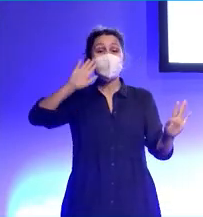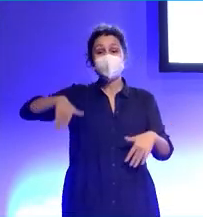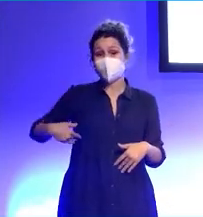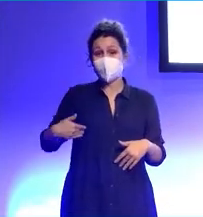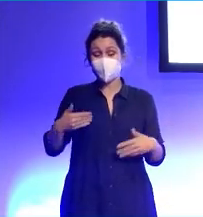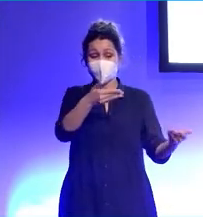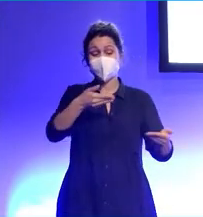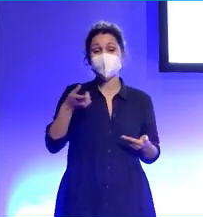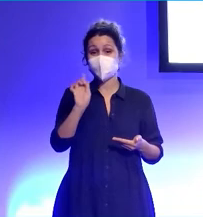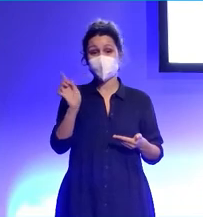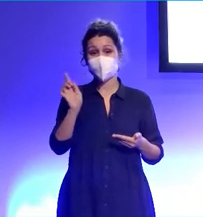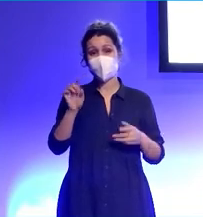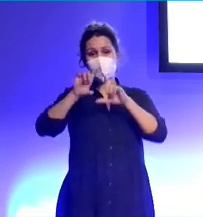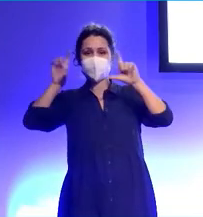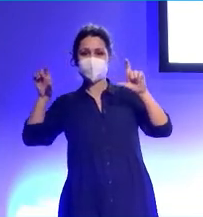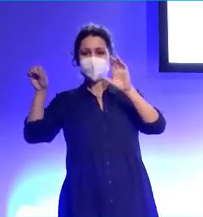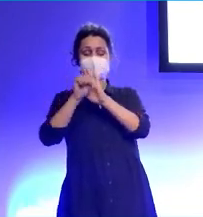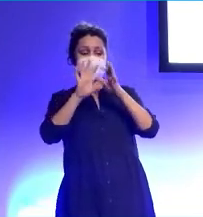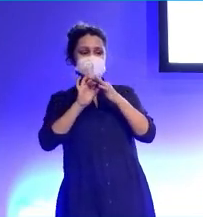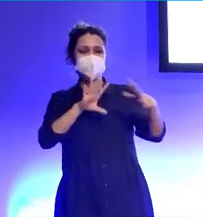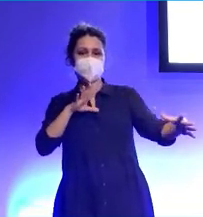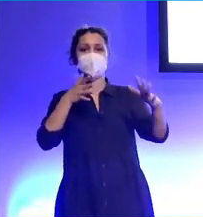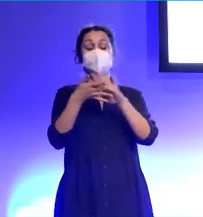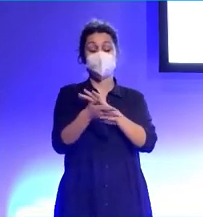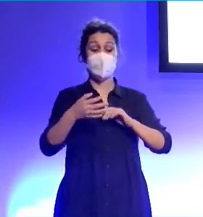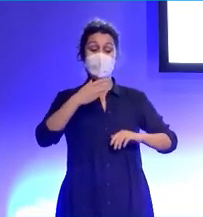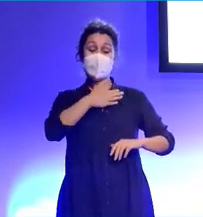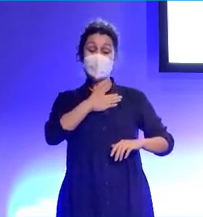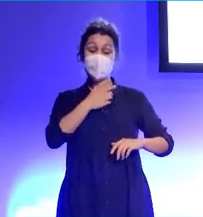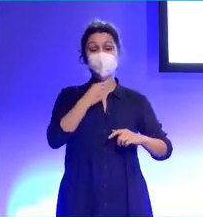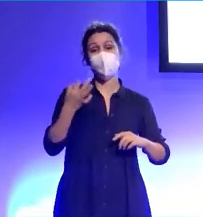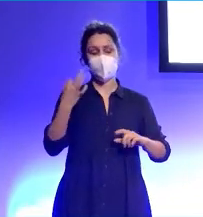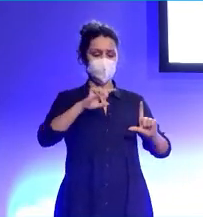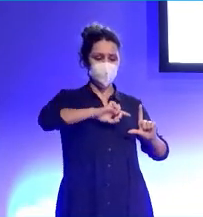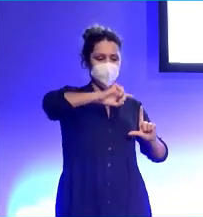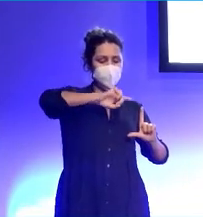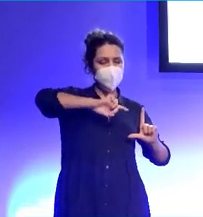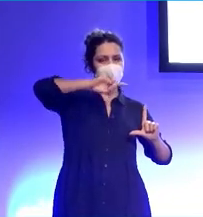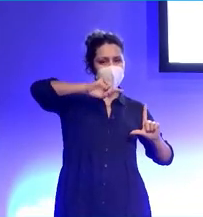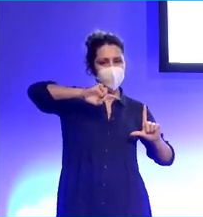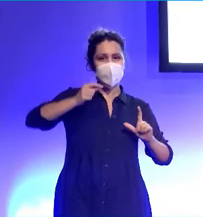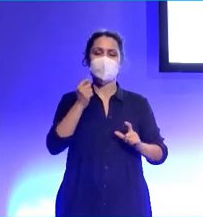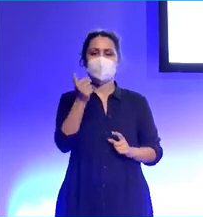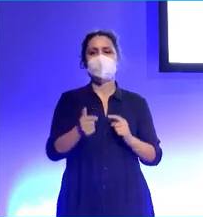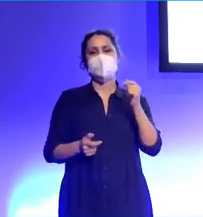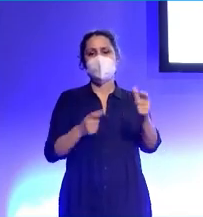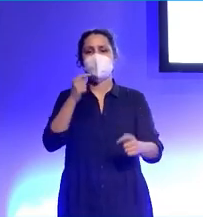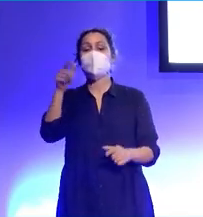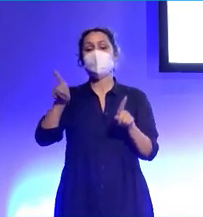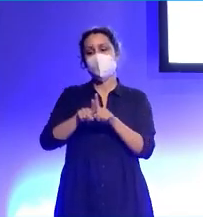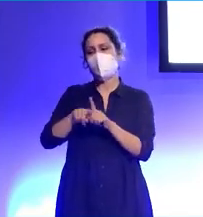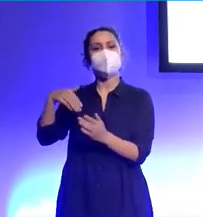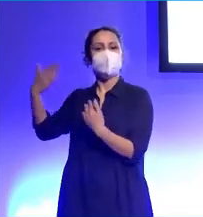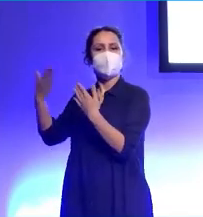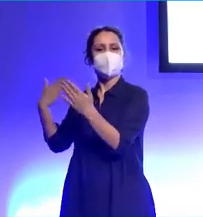para mí es la gráfica que he puesto antes del crecimiento así escalonado poquito a poquito. Me gusta mucho porque es como cultivar una relación poco a poco y vas viendo cómo la gente